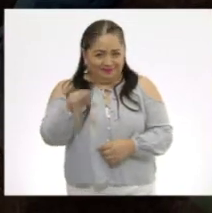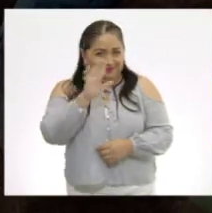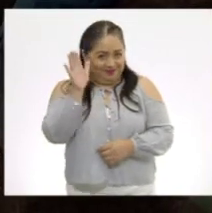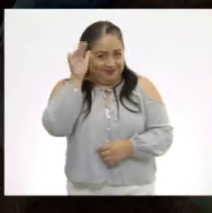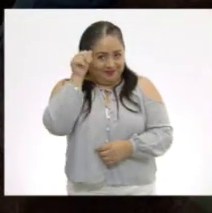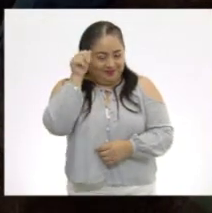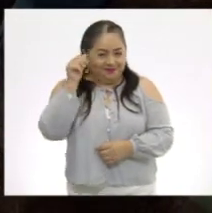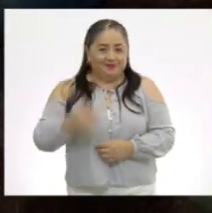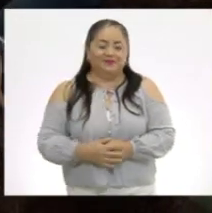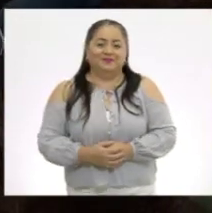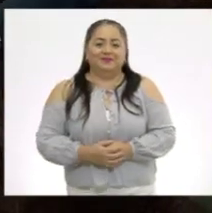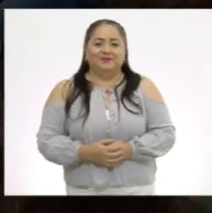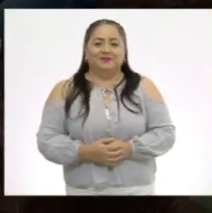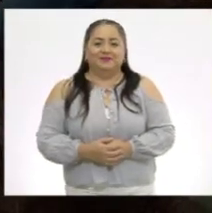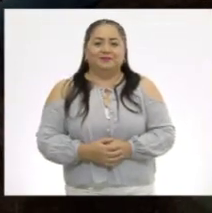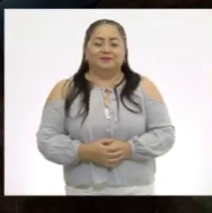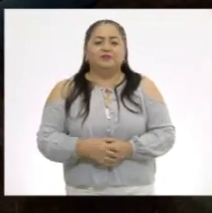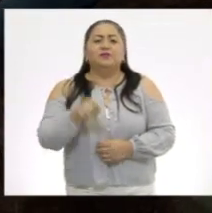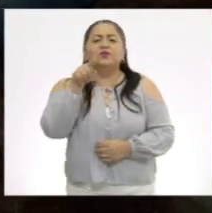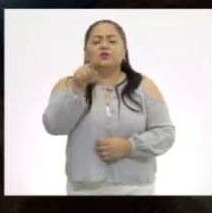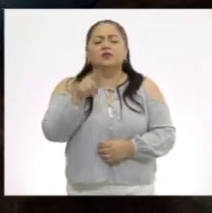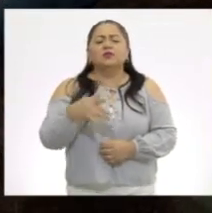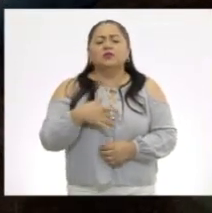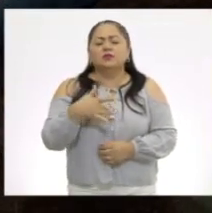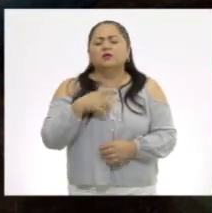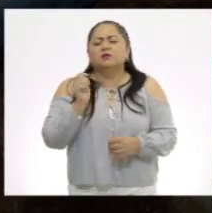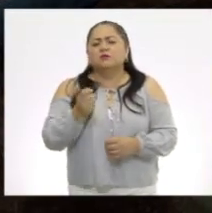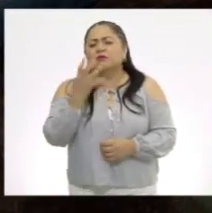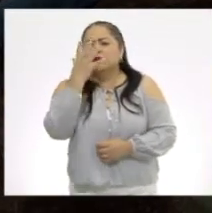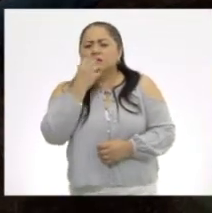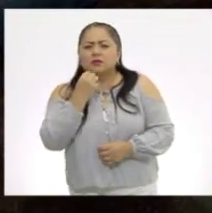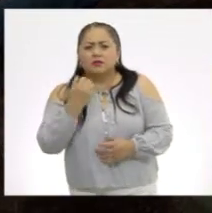acuerdo? ¿Y a ti qué te hace sentir triste?